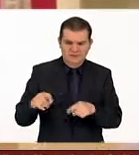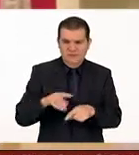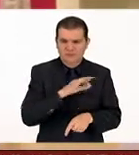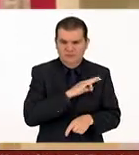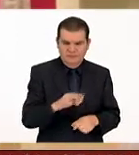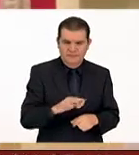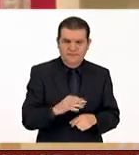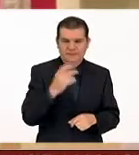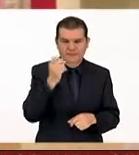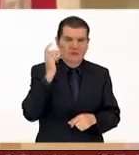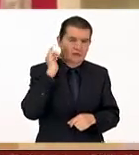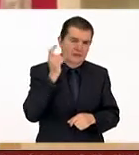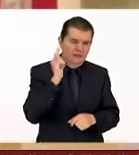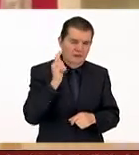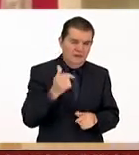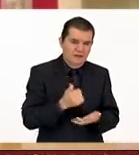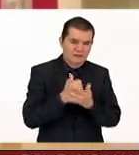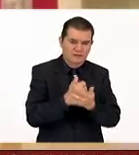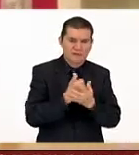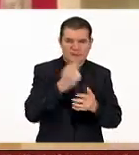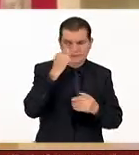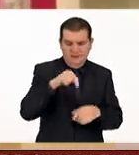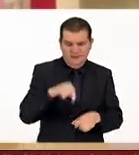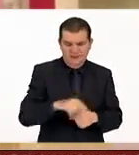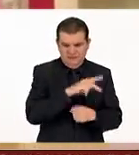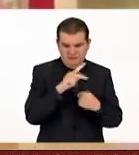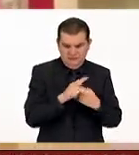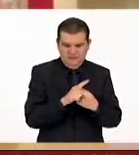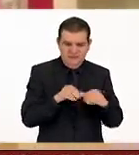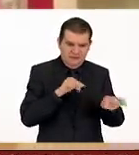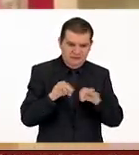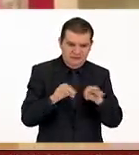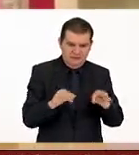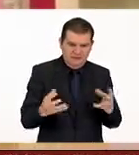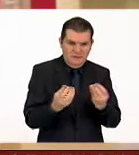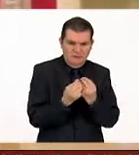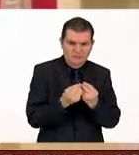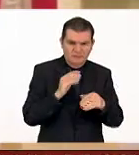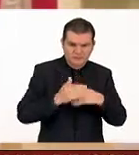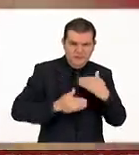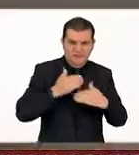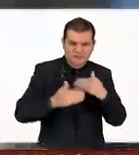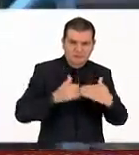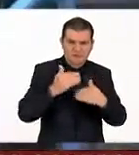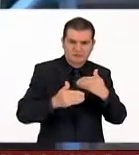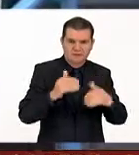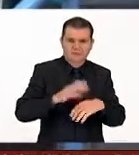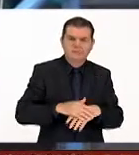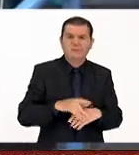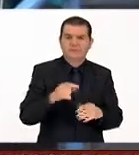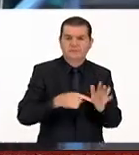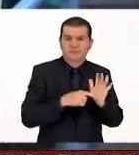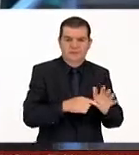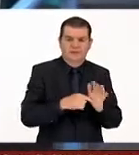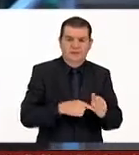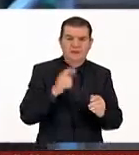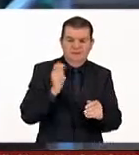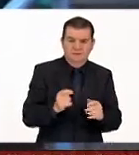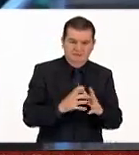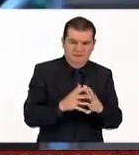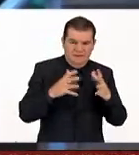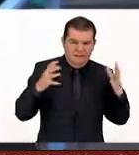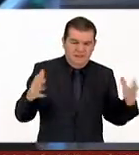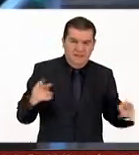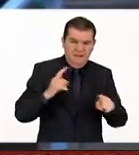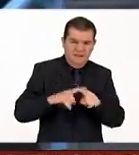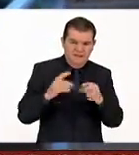Y espero que ayude a asegurar que nuestros países trabajen en una colaboración más cercana. La muestra que representa la más